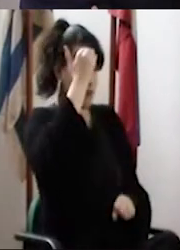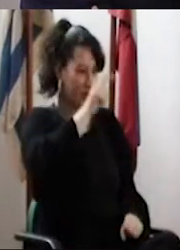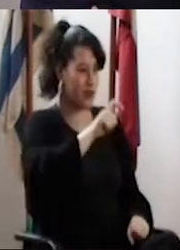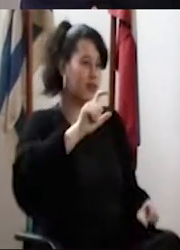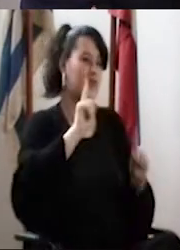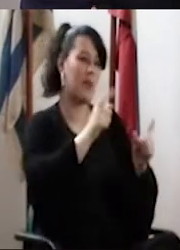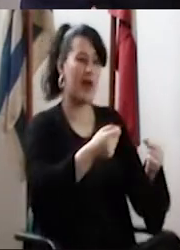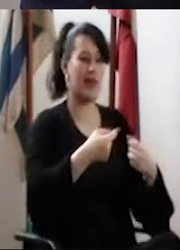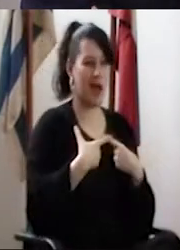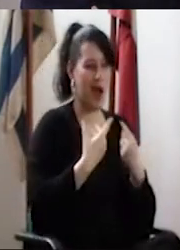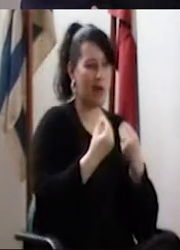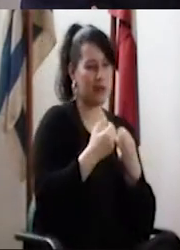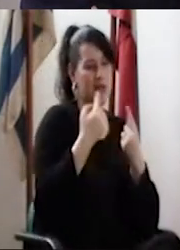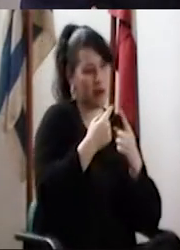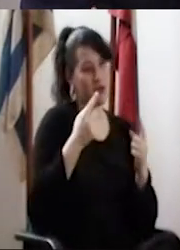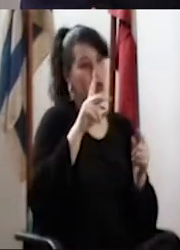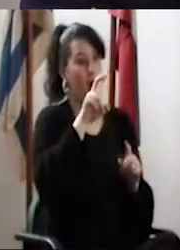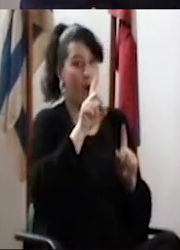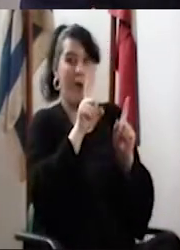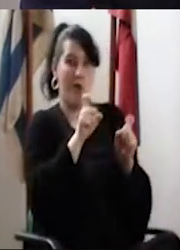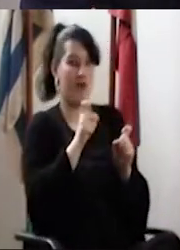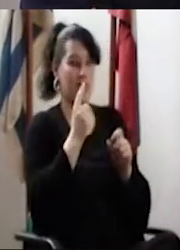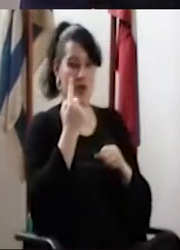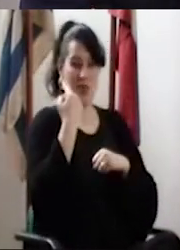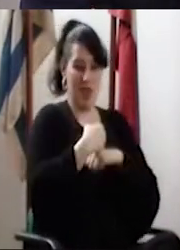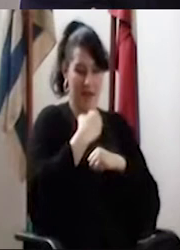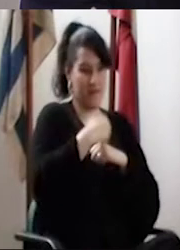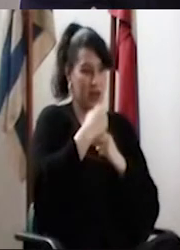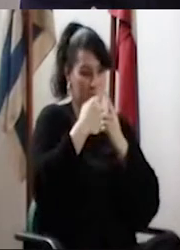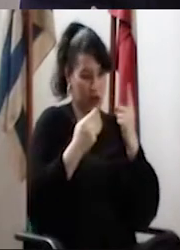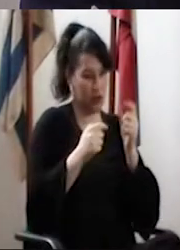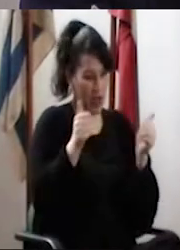nos otorga una serie, obviamente, de deberes,